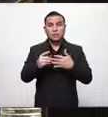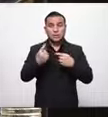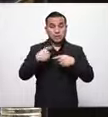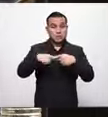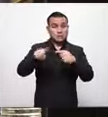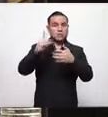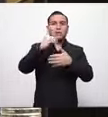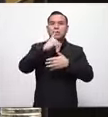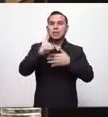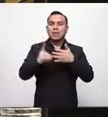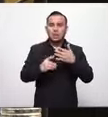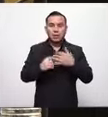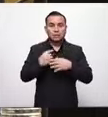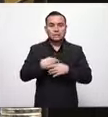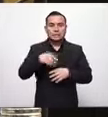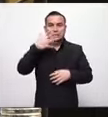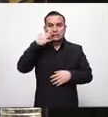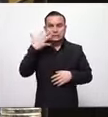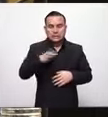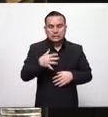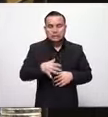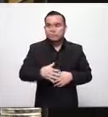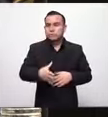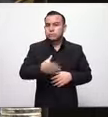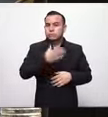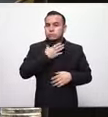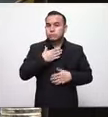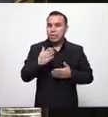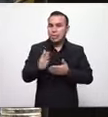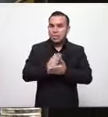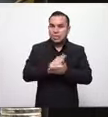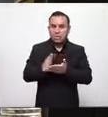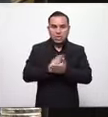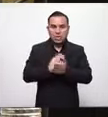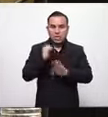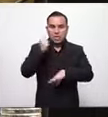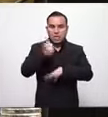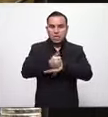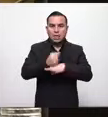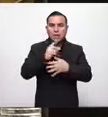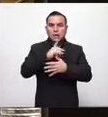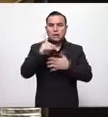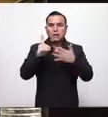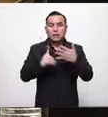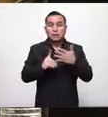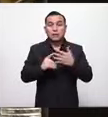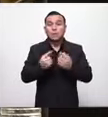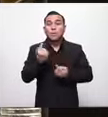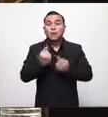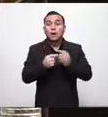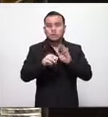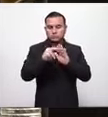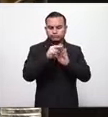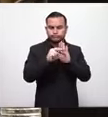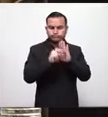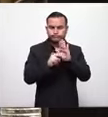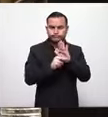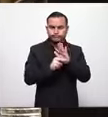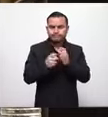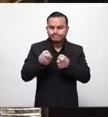vida va a estar más amenazada más complicada porque no vamos a tener justamente la normativa para